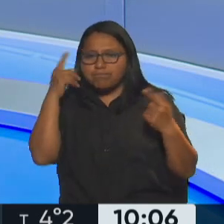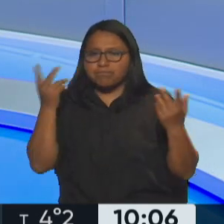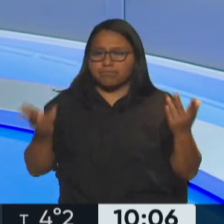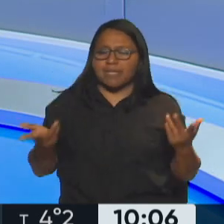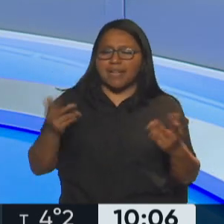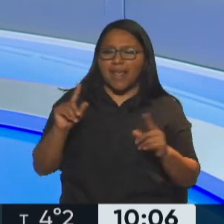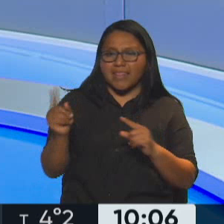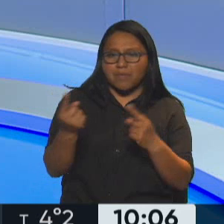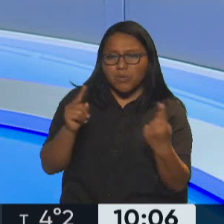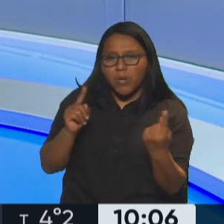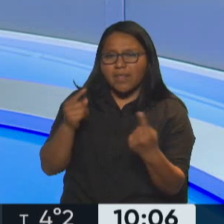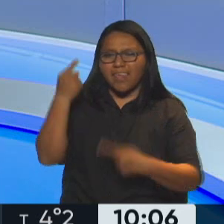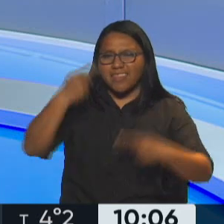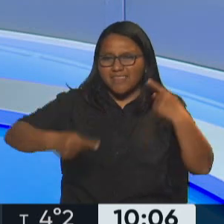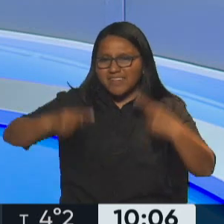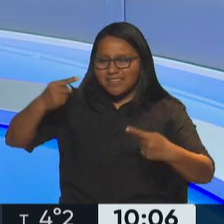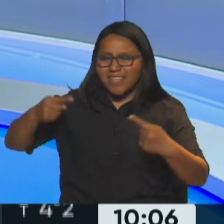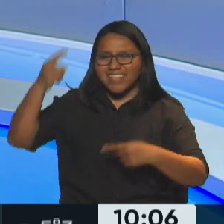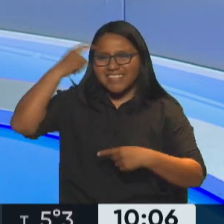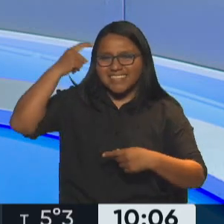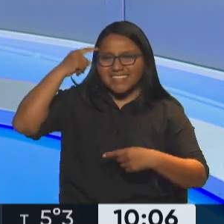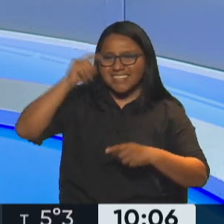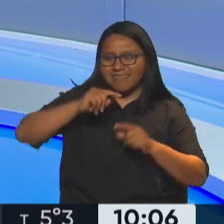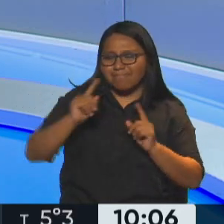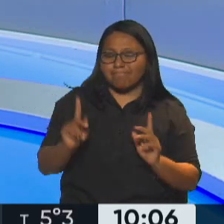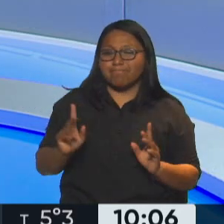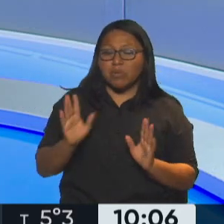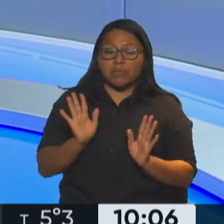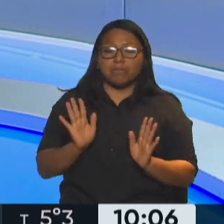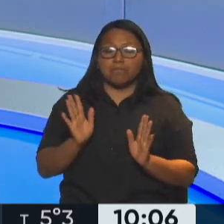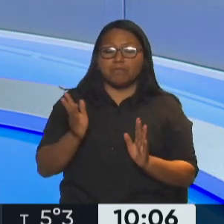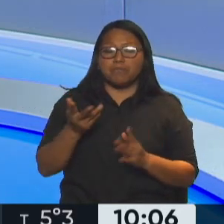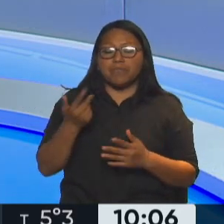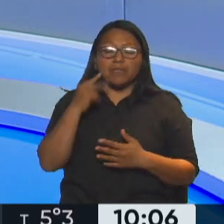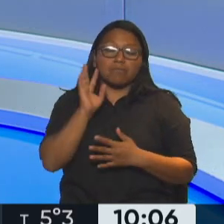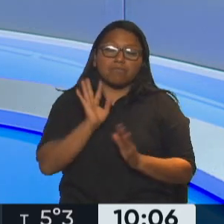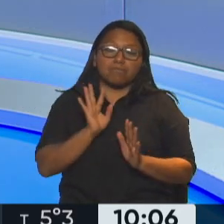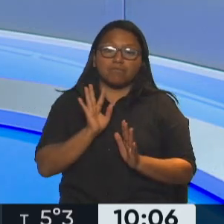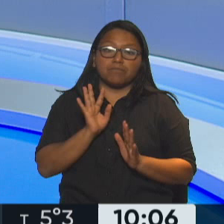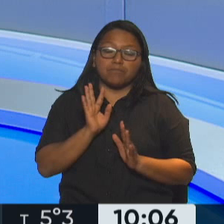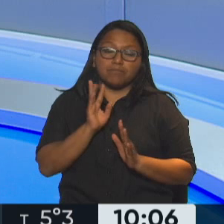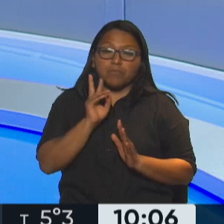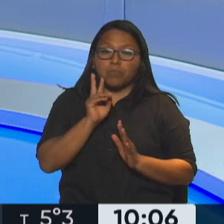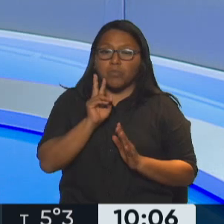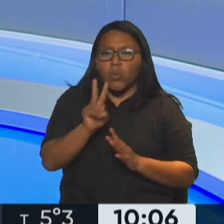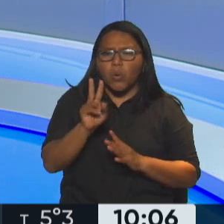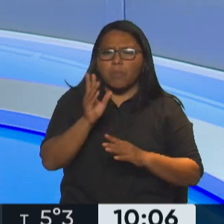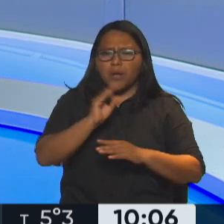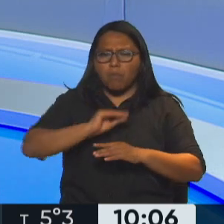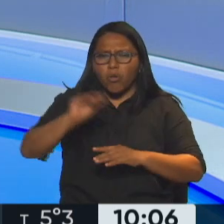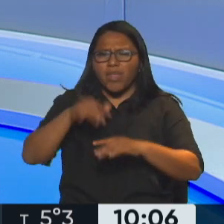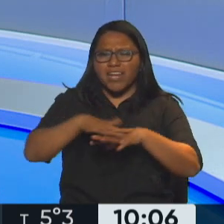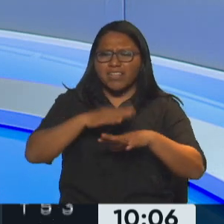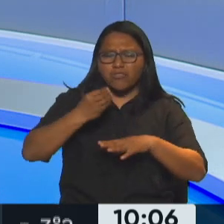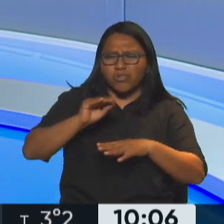la individualidad, en sus personalidades, en sus psiquis. Porque si uno mira atentamente todos los posteos en redes